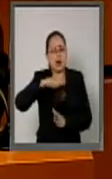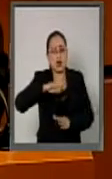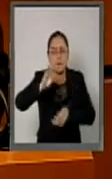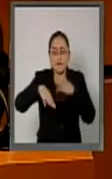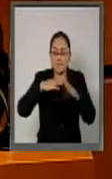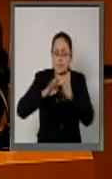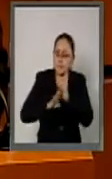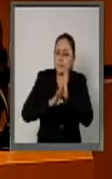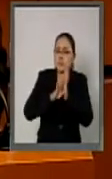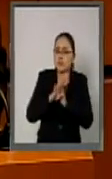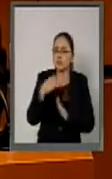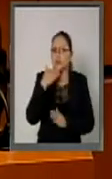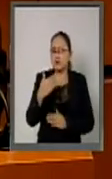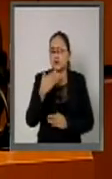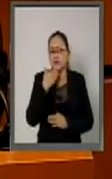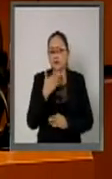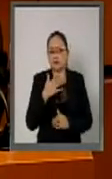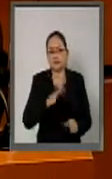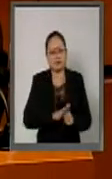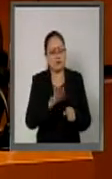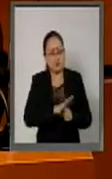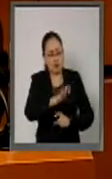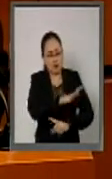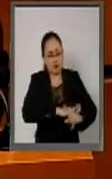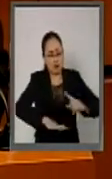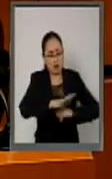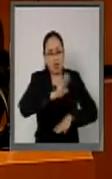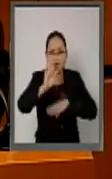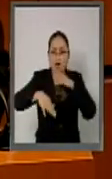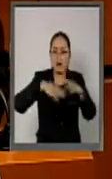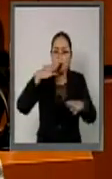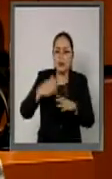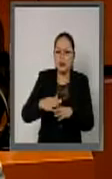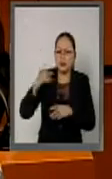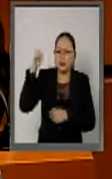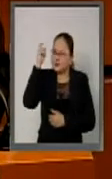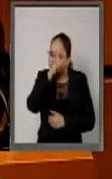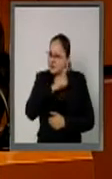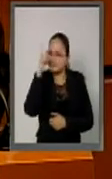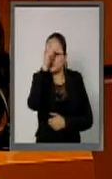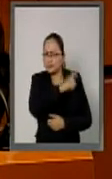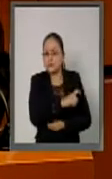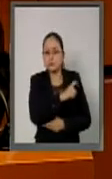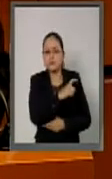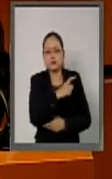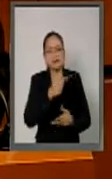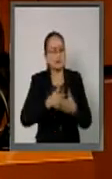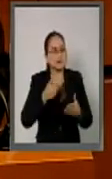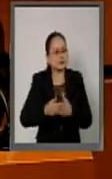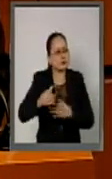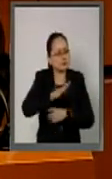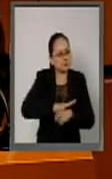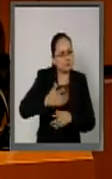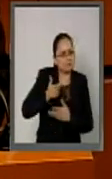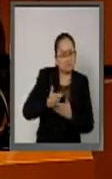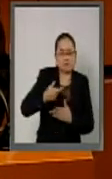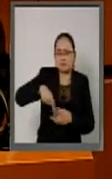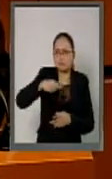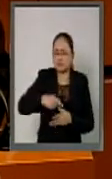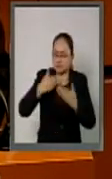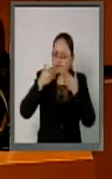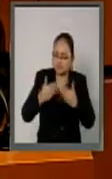sostenido, que pese a la complejidad mundial, tenemos estabilidad macroeconómica, solidez